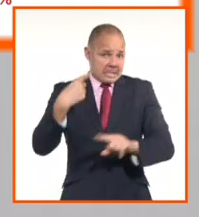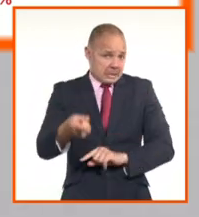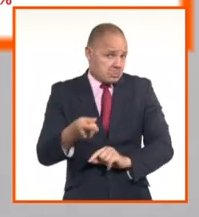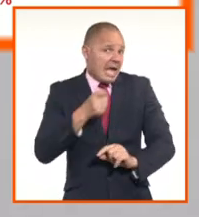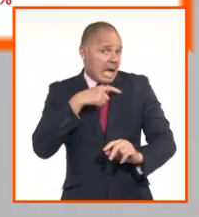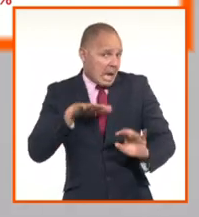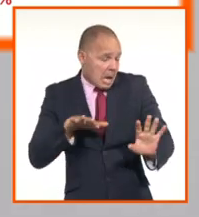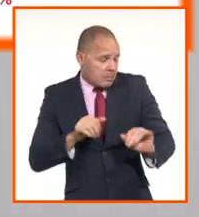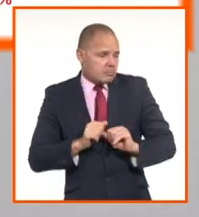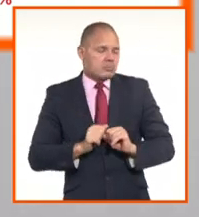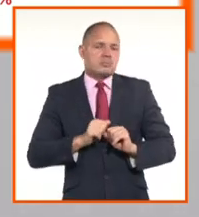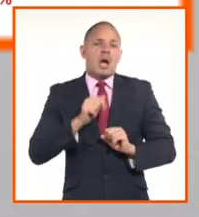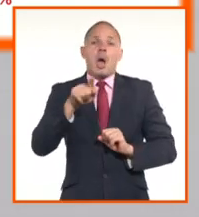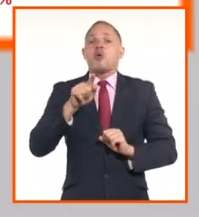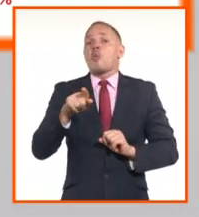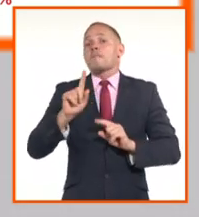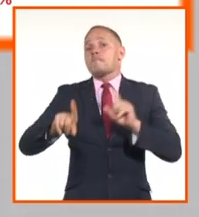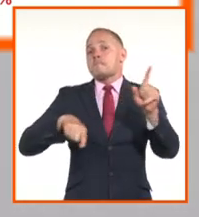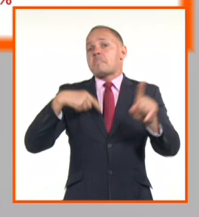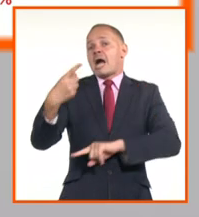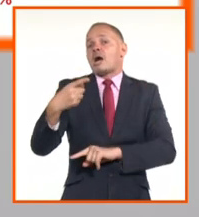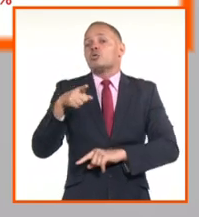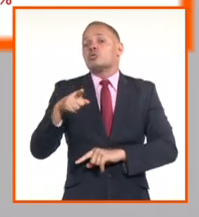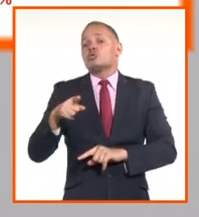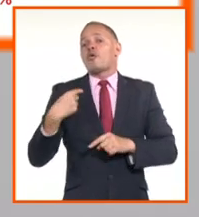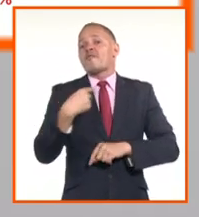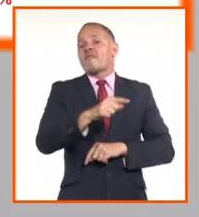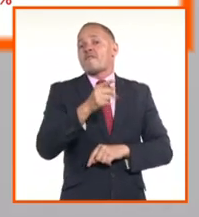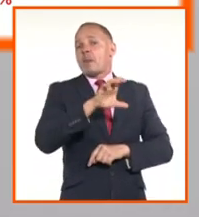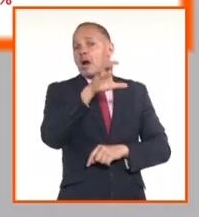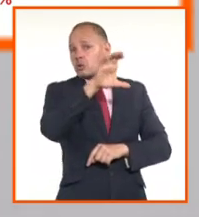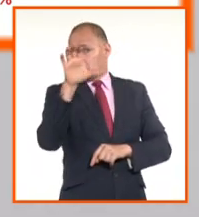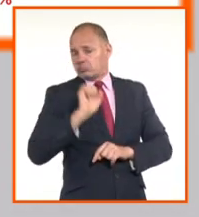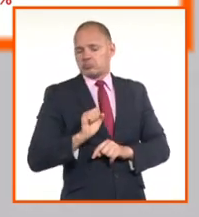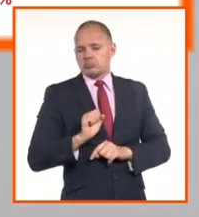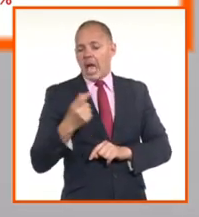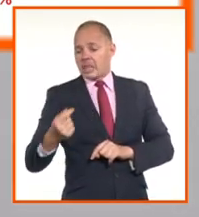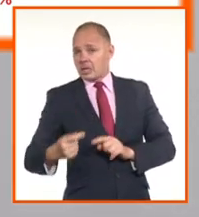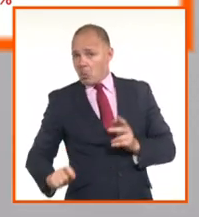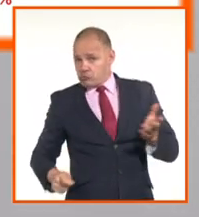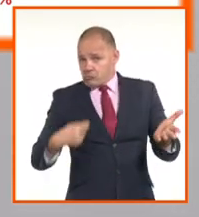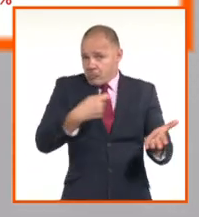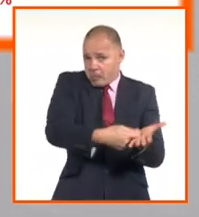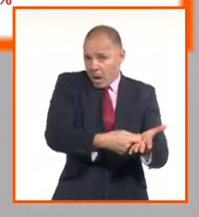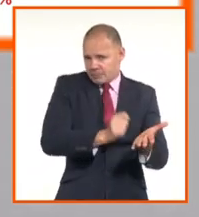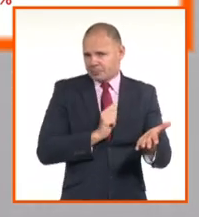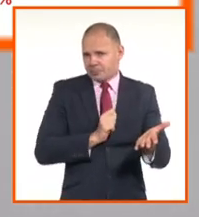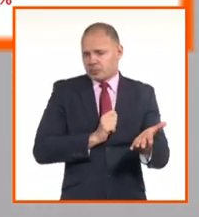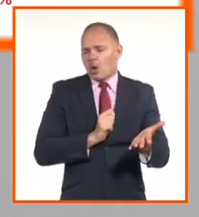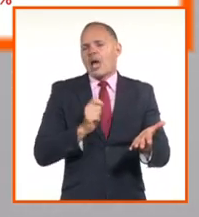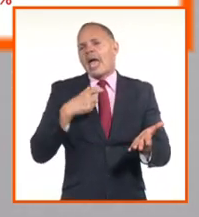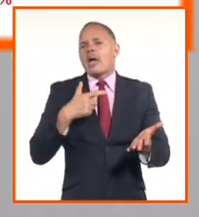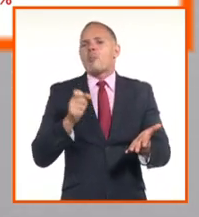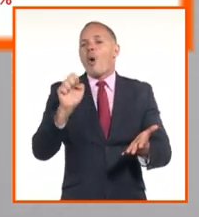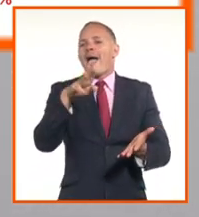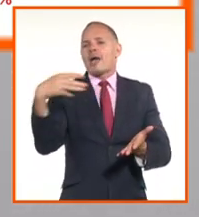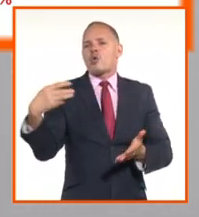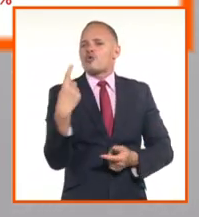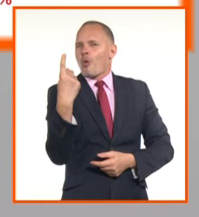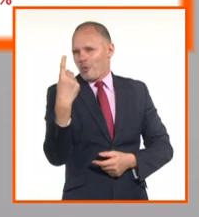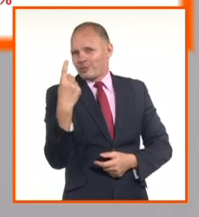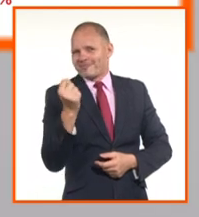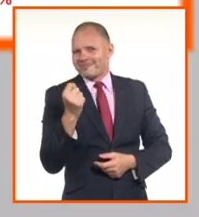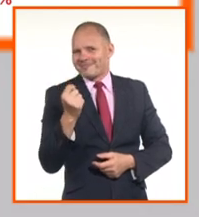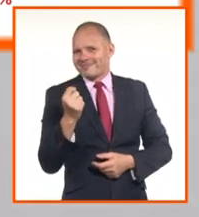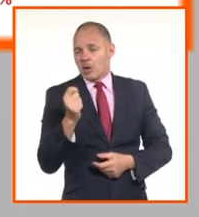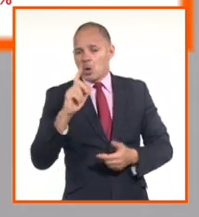un euro, el banco le estaría dando 119.69 pesos cubanos. Y así